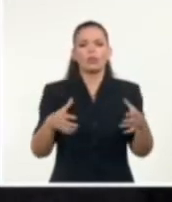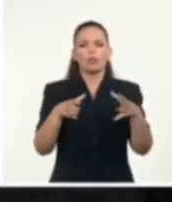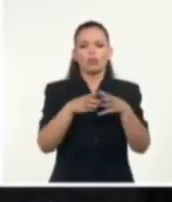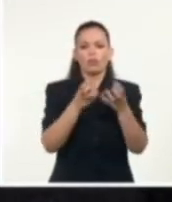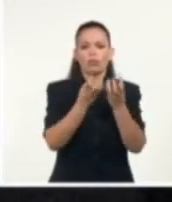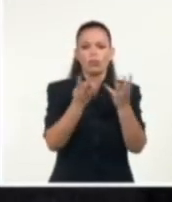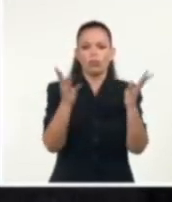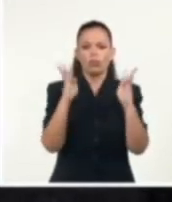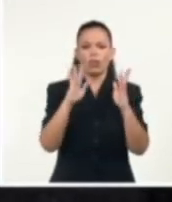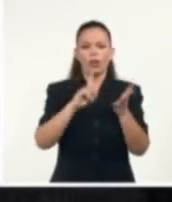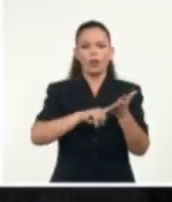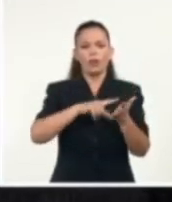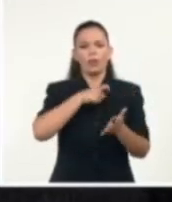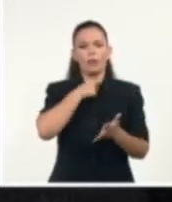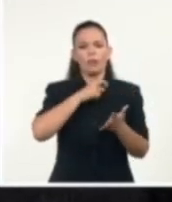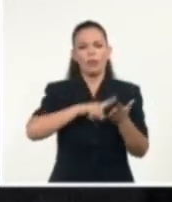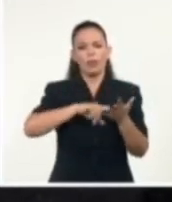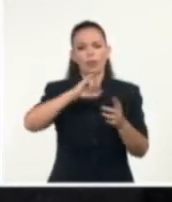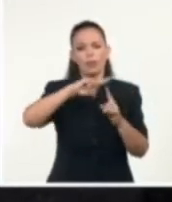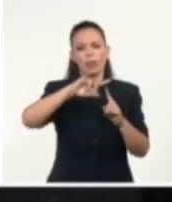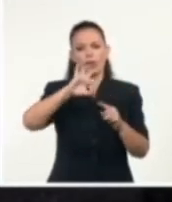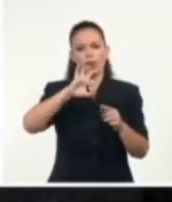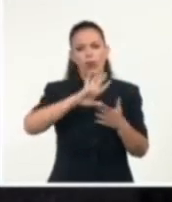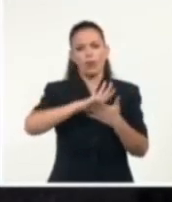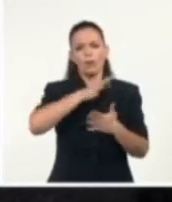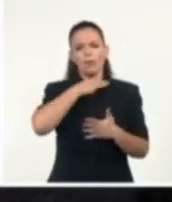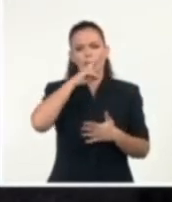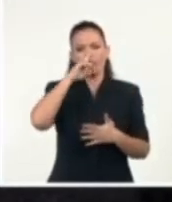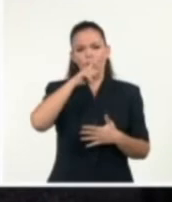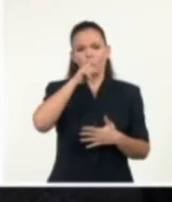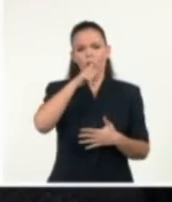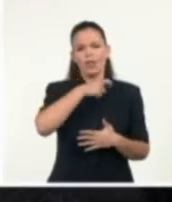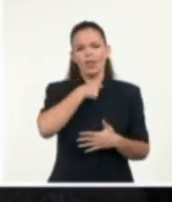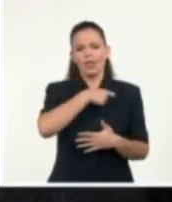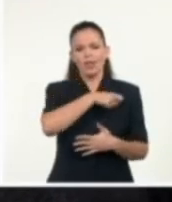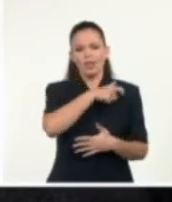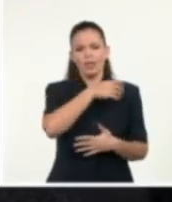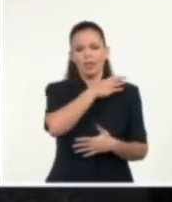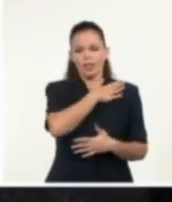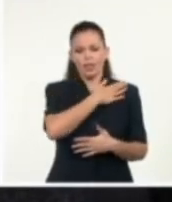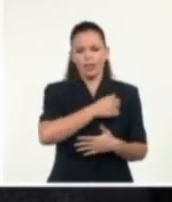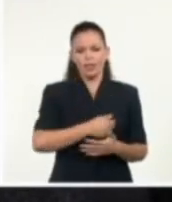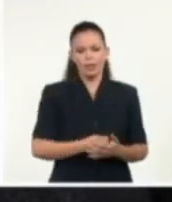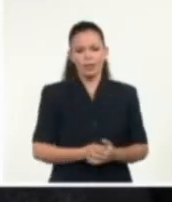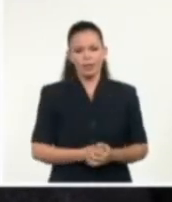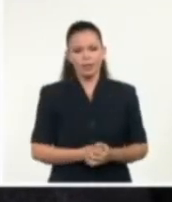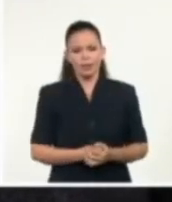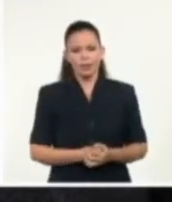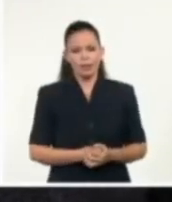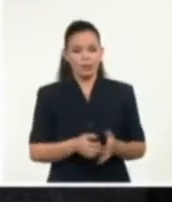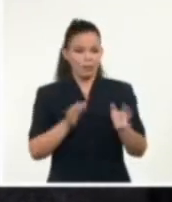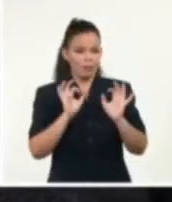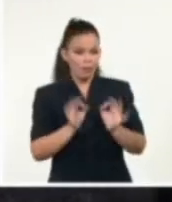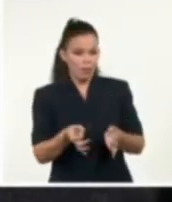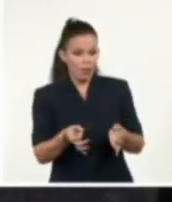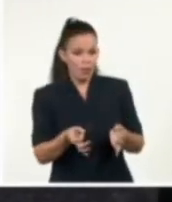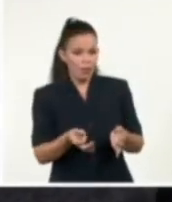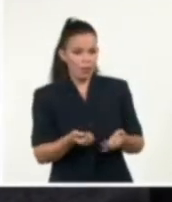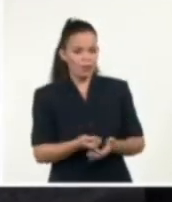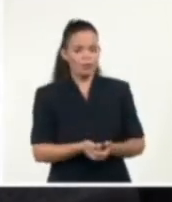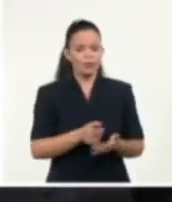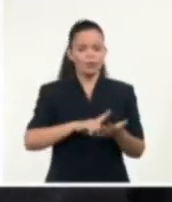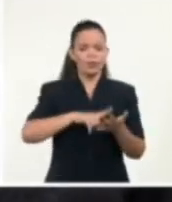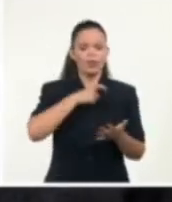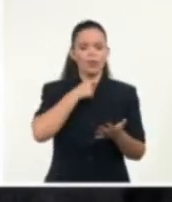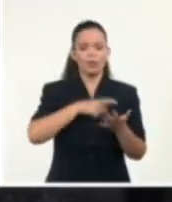el mismo jefe que el jefe que dirige este orquestro sí o sí. Es él quien nos ha hecho encontrar este orquestro. Pepito Méndez, jefe de orquesta, es